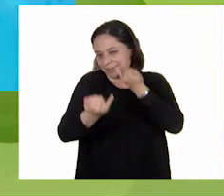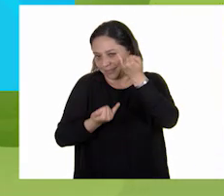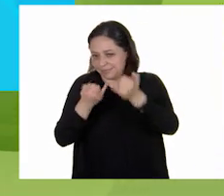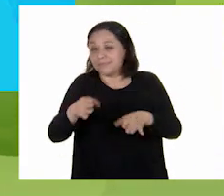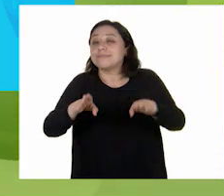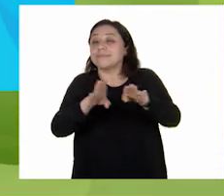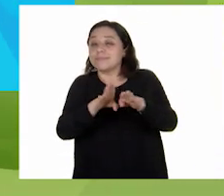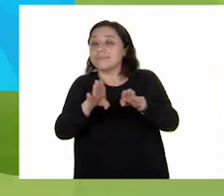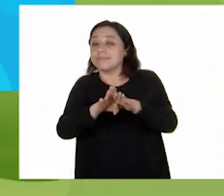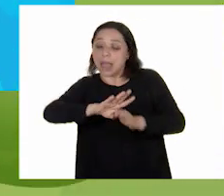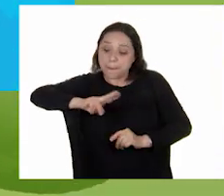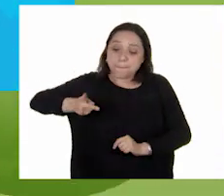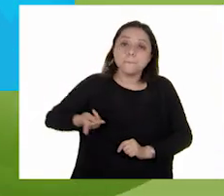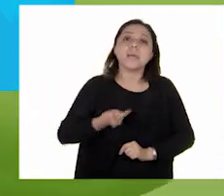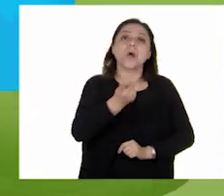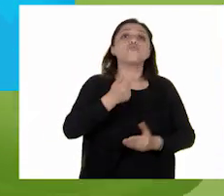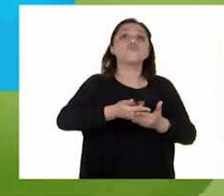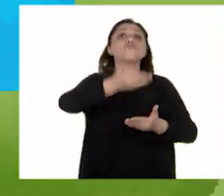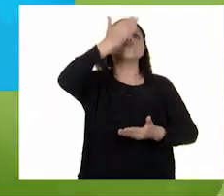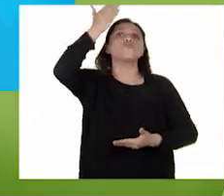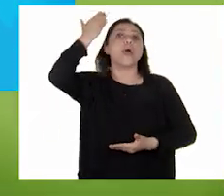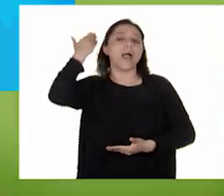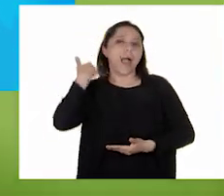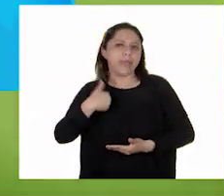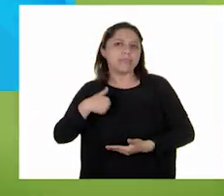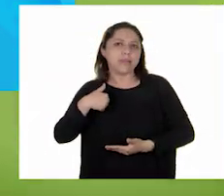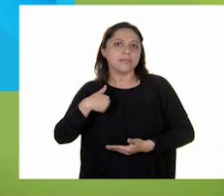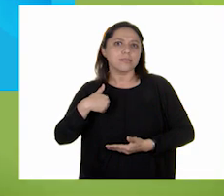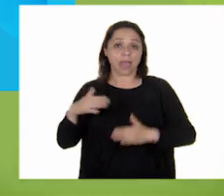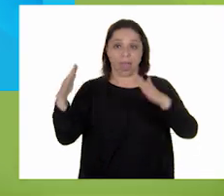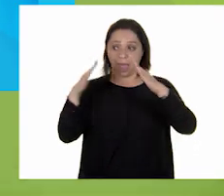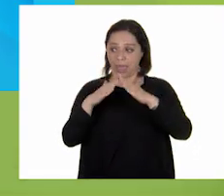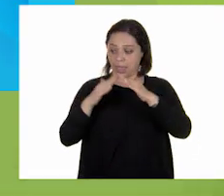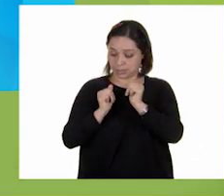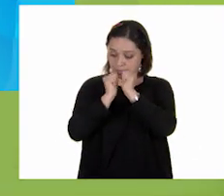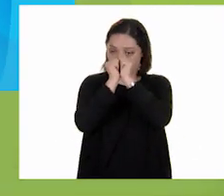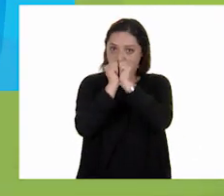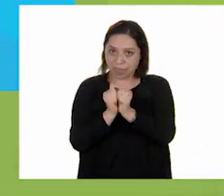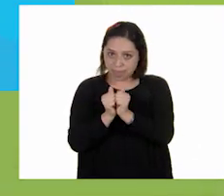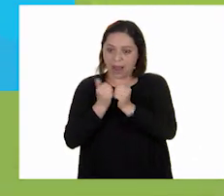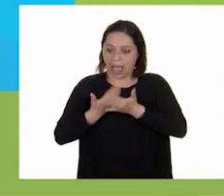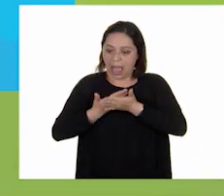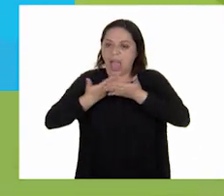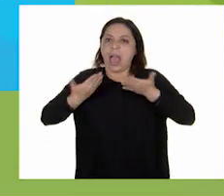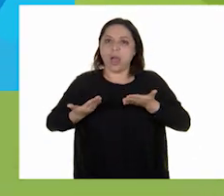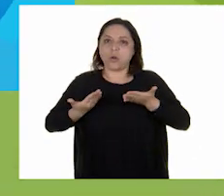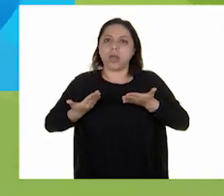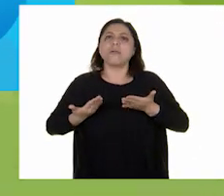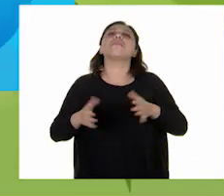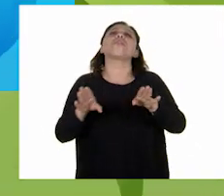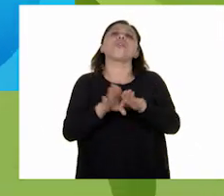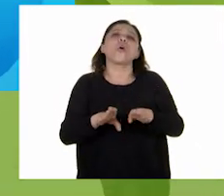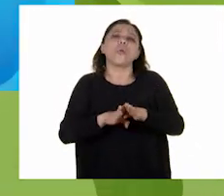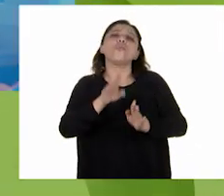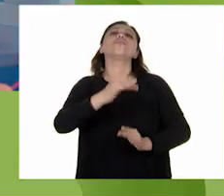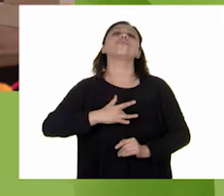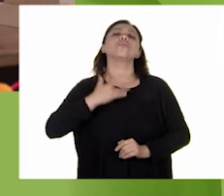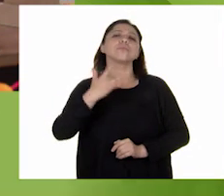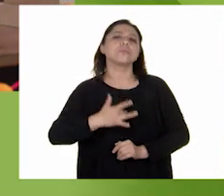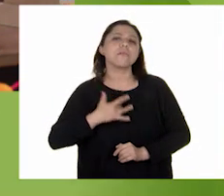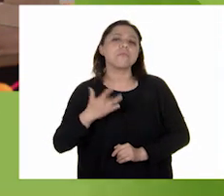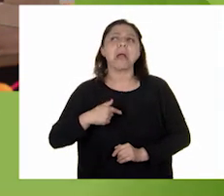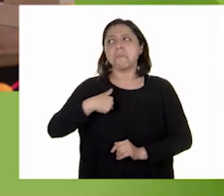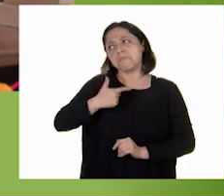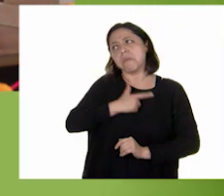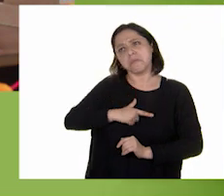de la pregunta. ¿Qué te gustaba hacer antes de la contingencia? ¿Y cómo lo haces ahora? ¿Y cómo es que esto te hace sentir? Pues a mí ya me